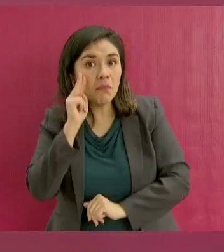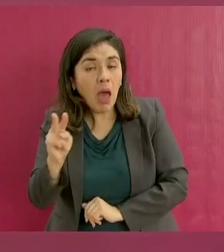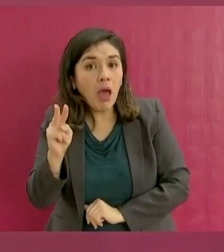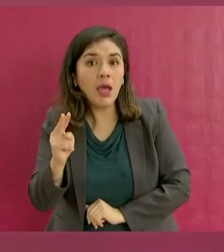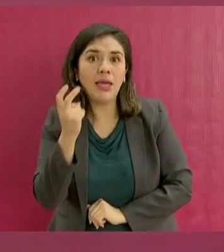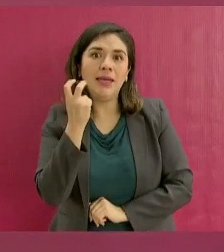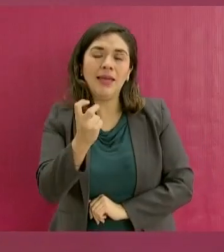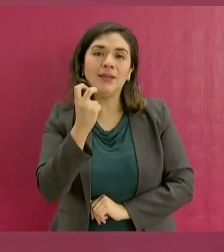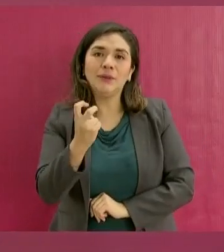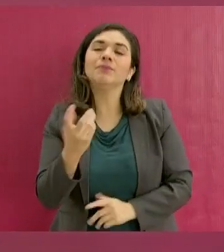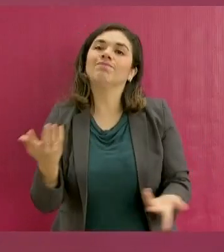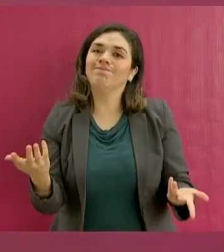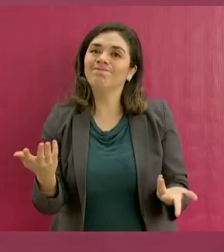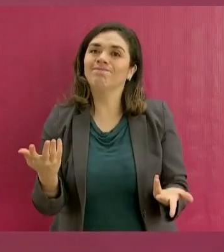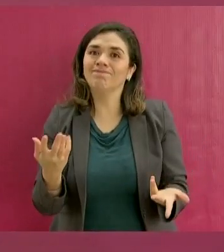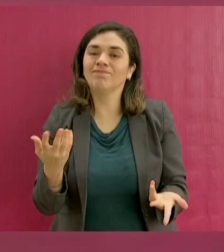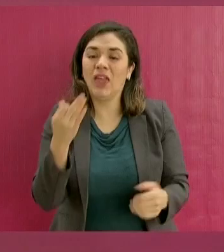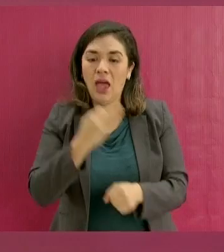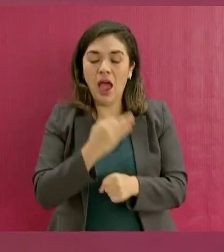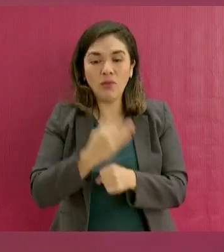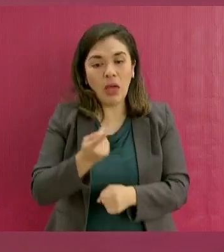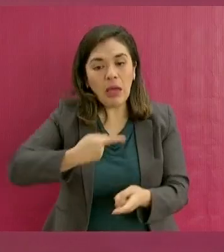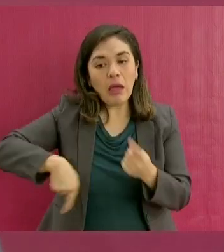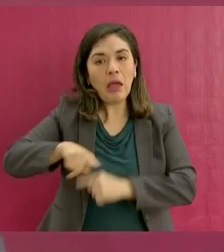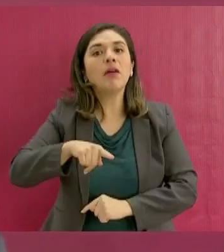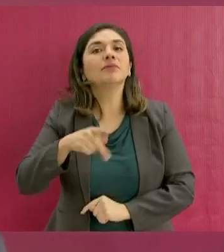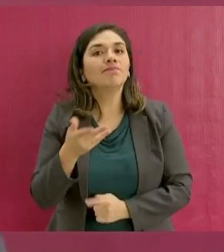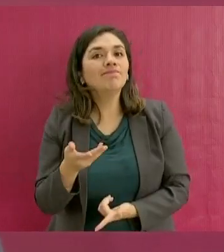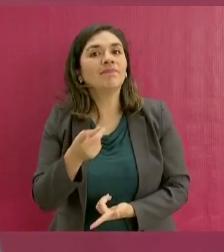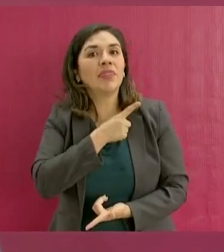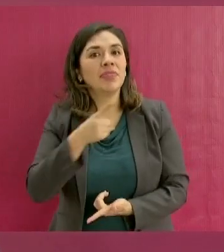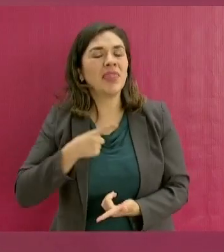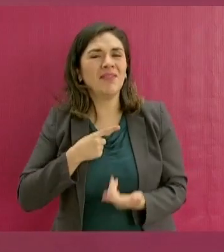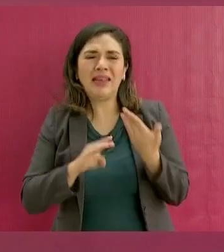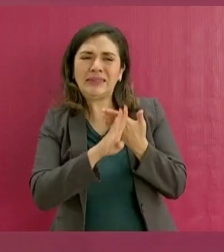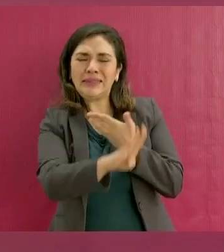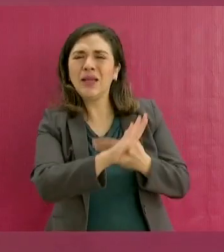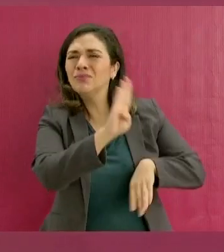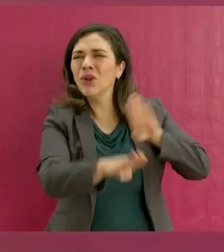es lo que tenemos que evitar.